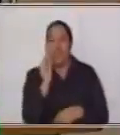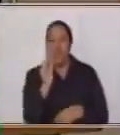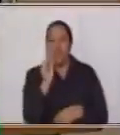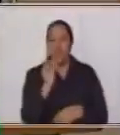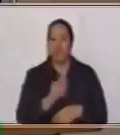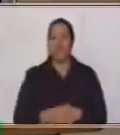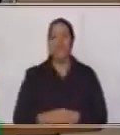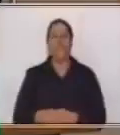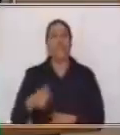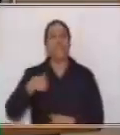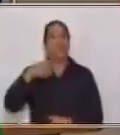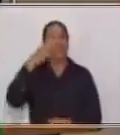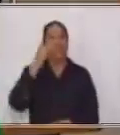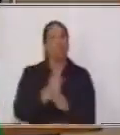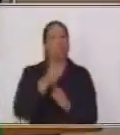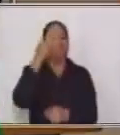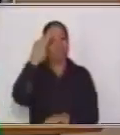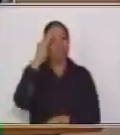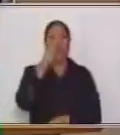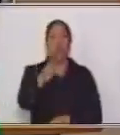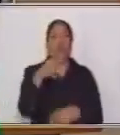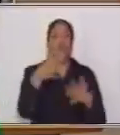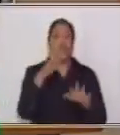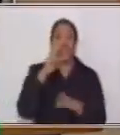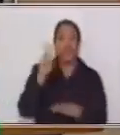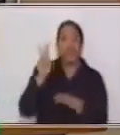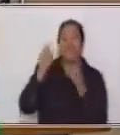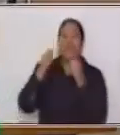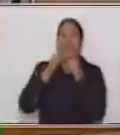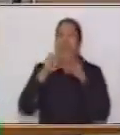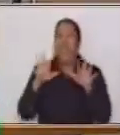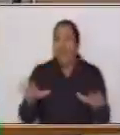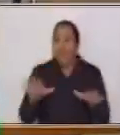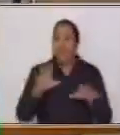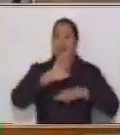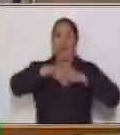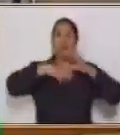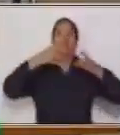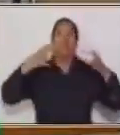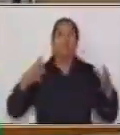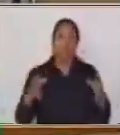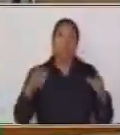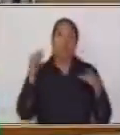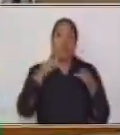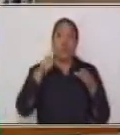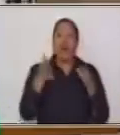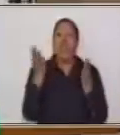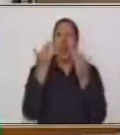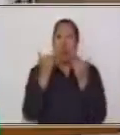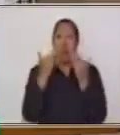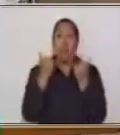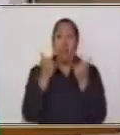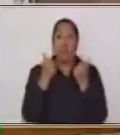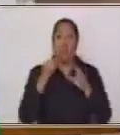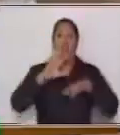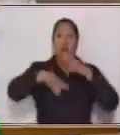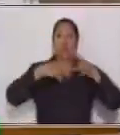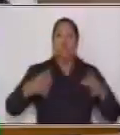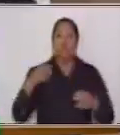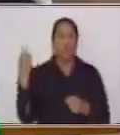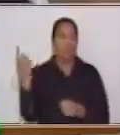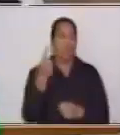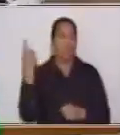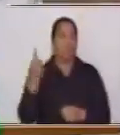alguno de estos animales o los frutos o los han consumido. Las frutas son muy importantes para nosotros los humanos